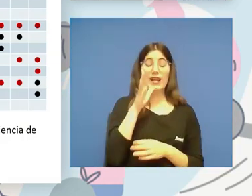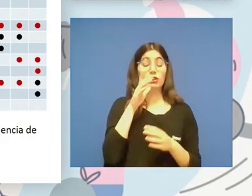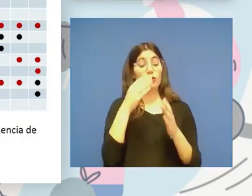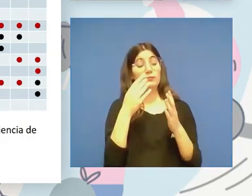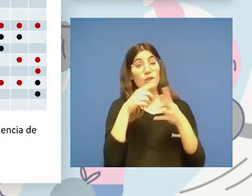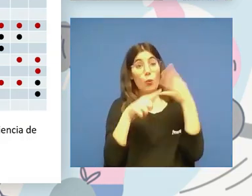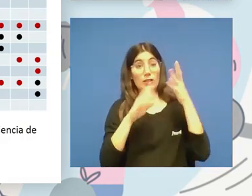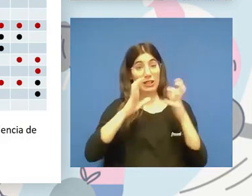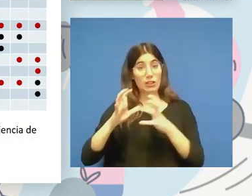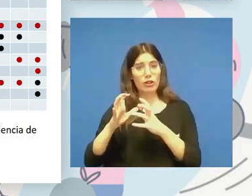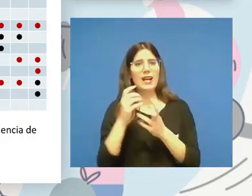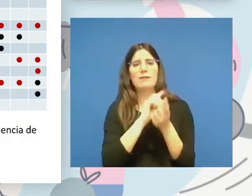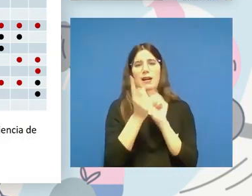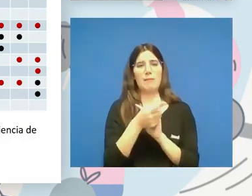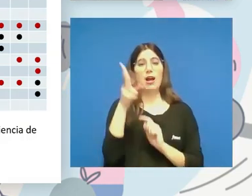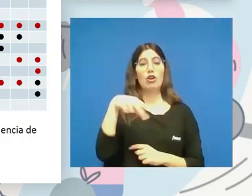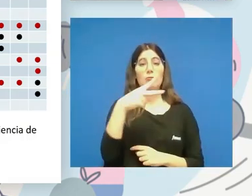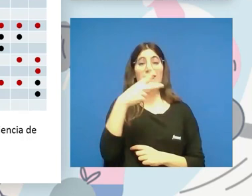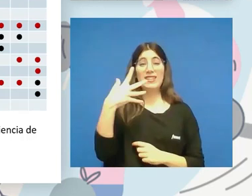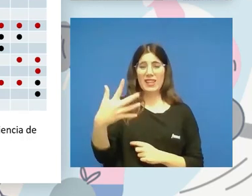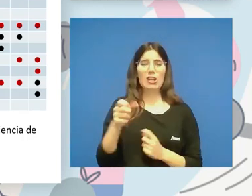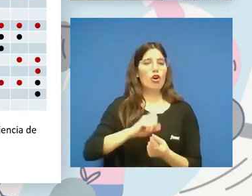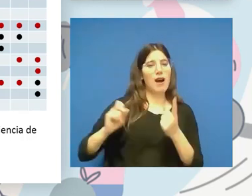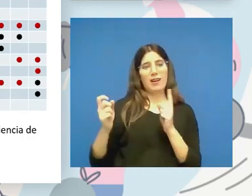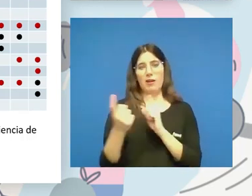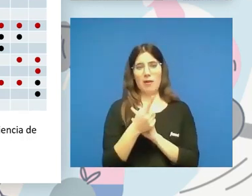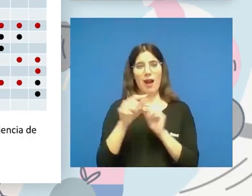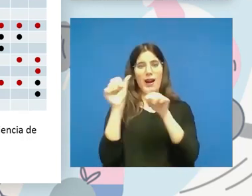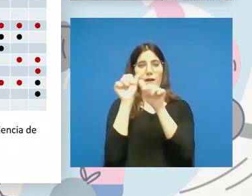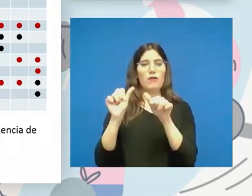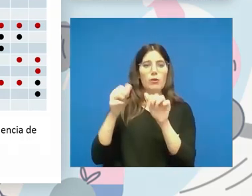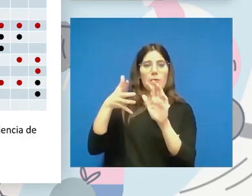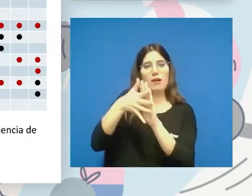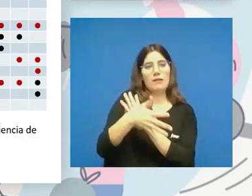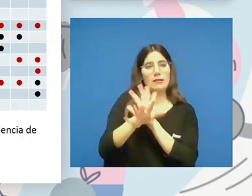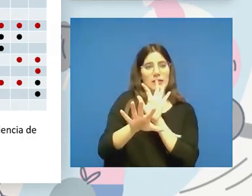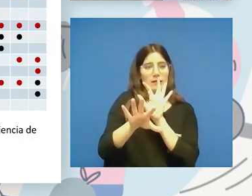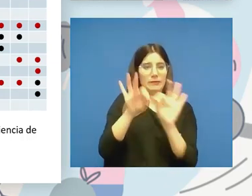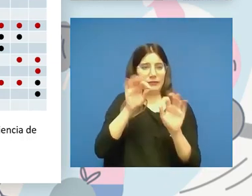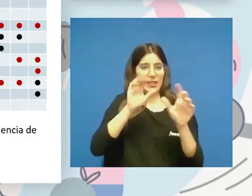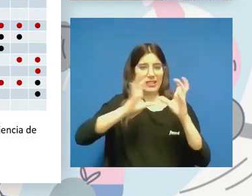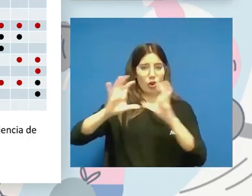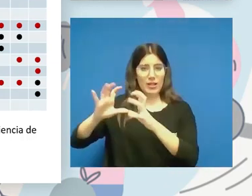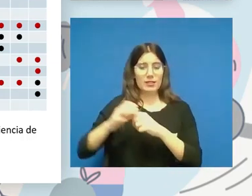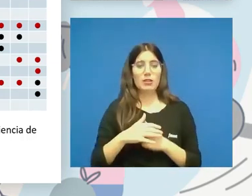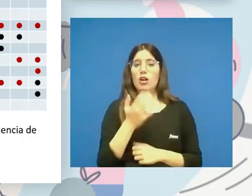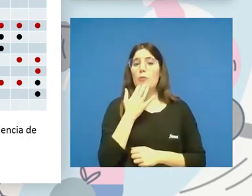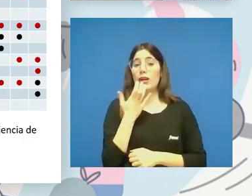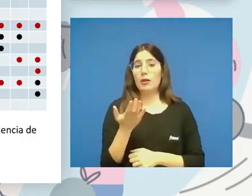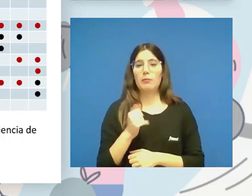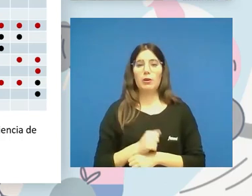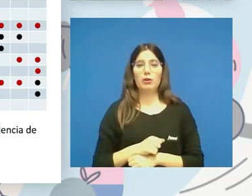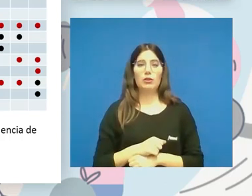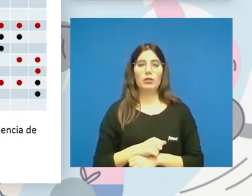2025 van a cambiar la forma de definir la elegibilidad en los deportes. Y, por ejemplo, la